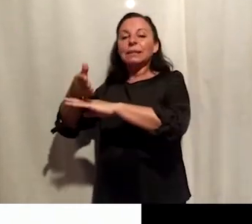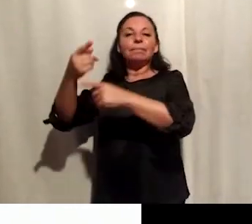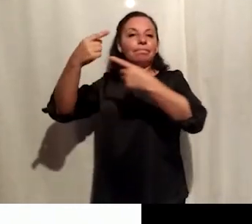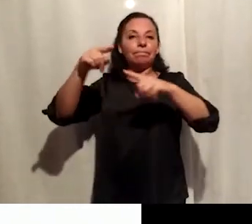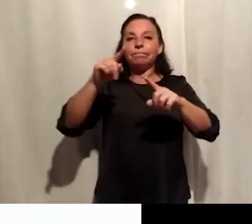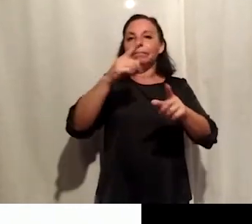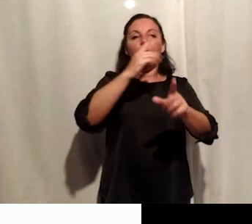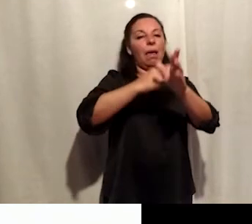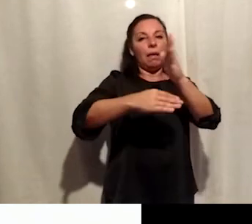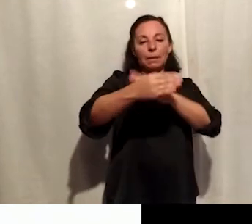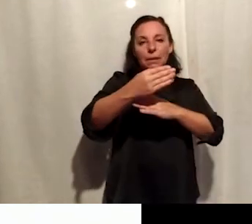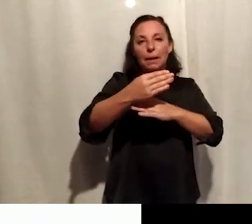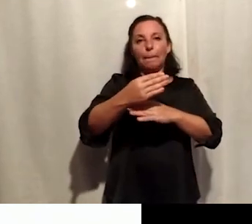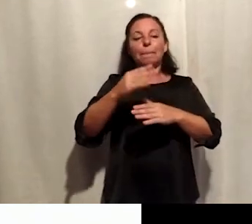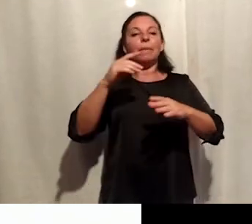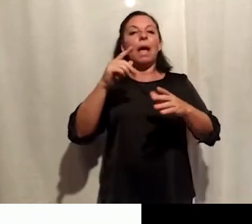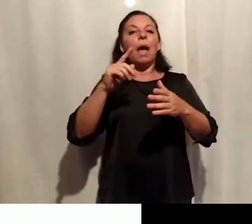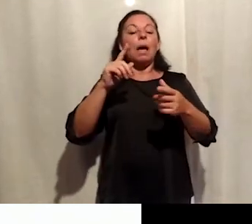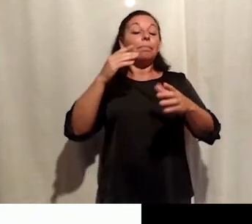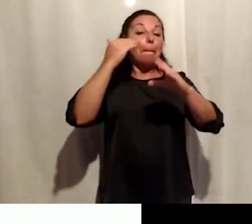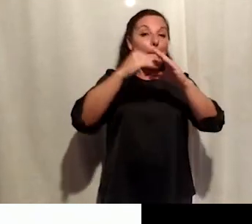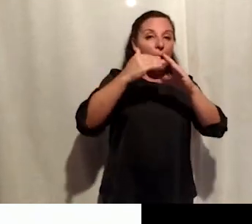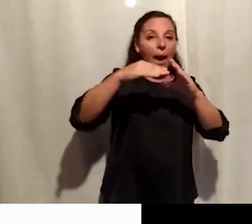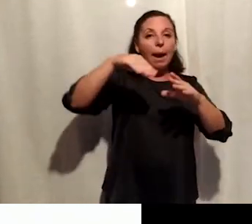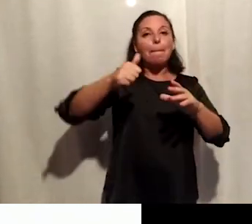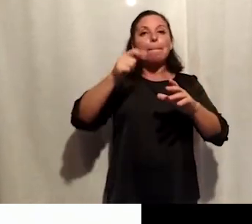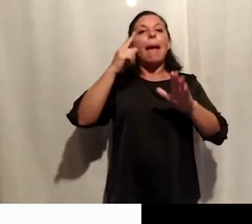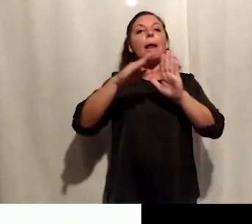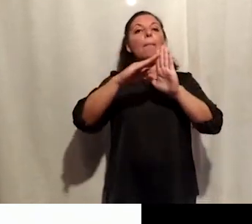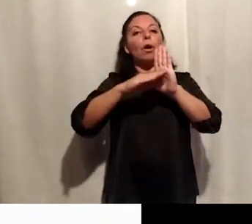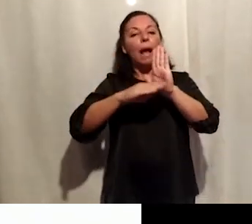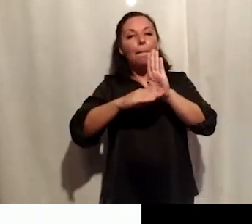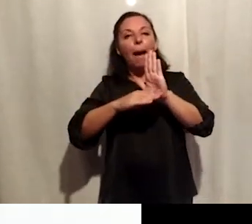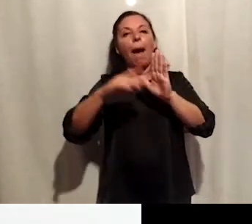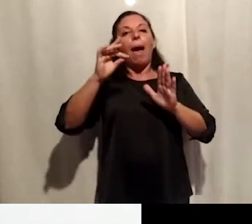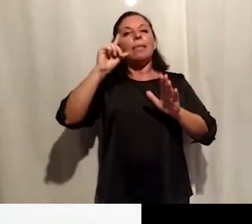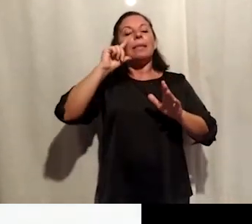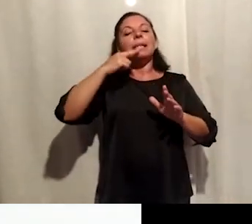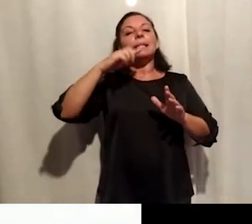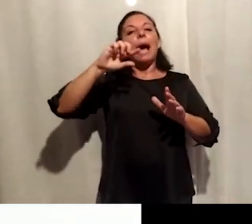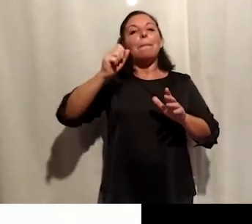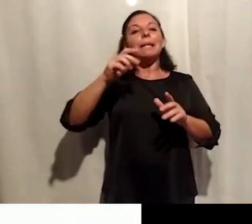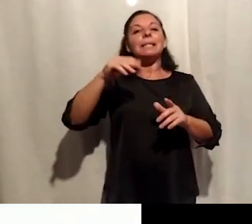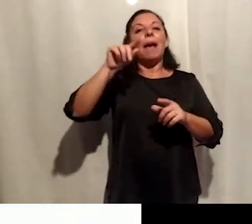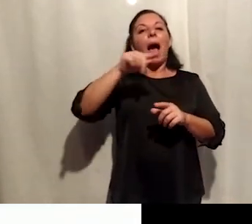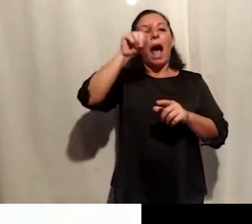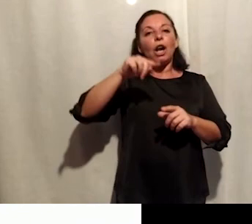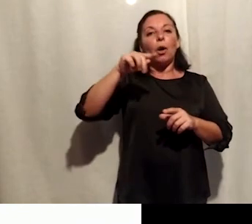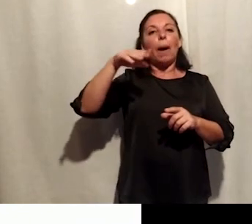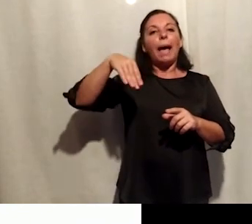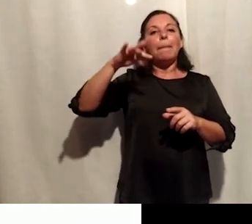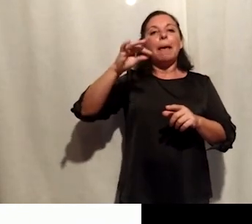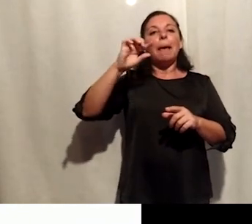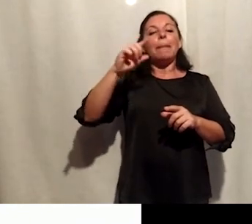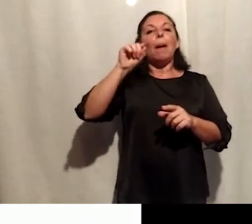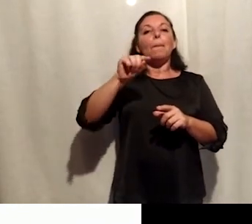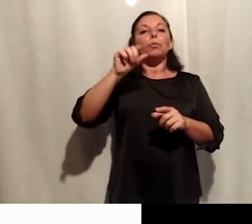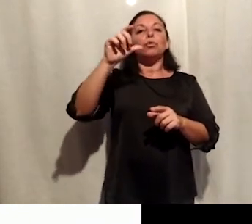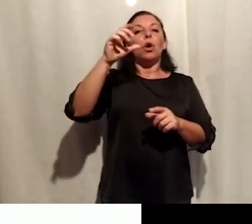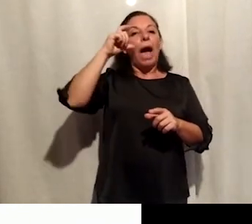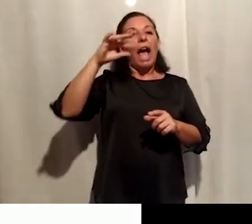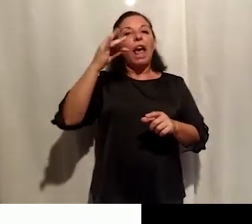para accesibilizar una situación de discapacidad. Pueden contactarnos al mail del programa que es